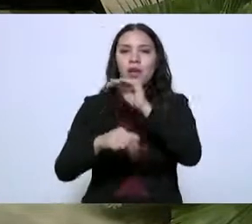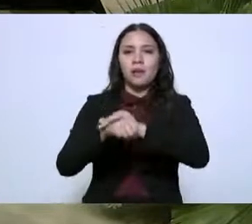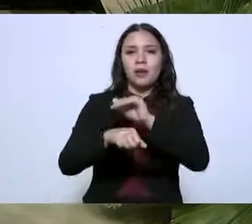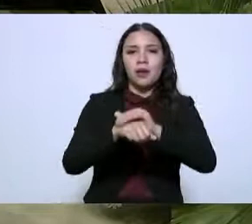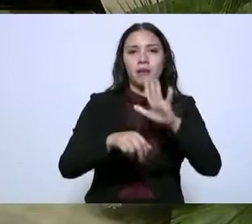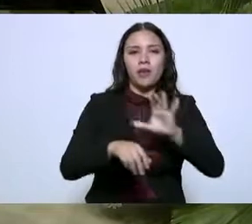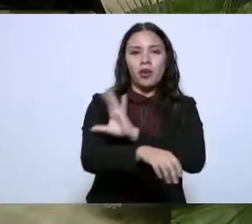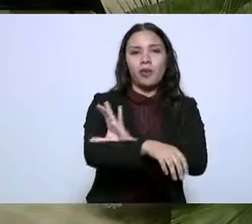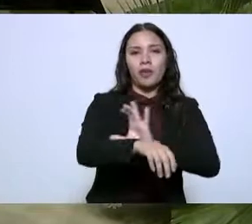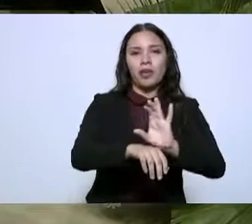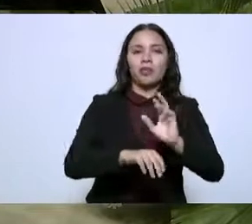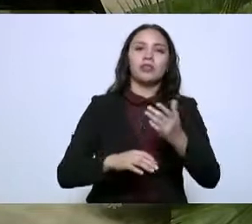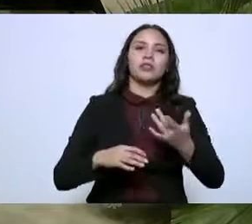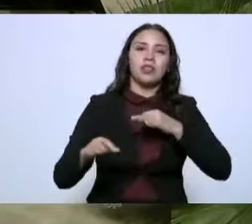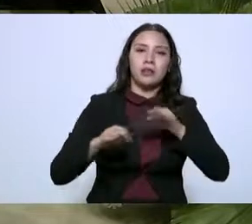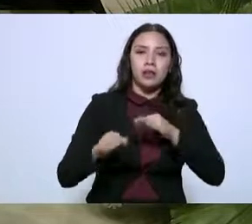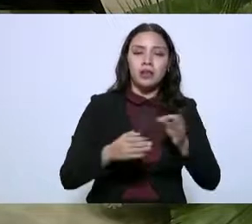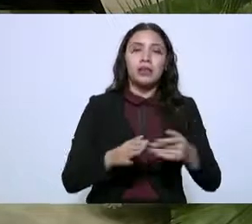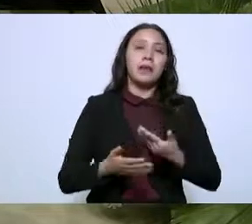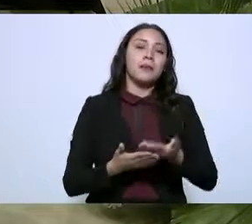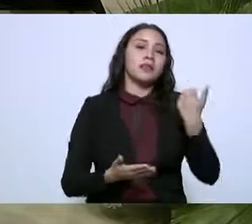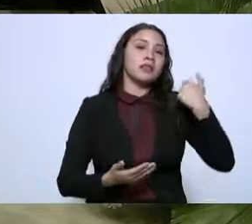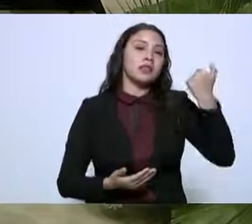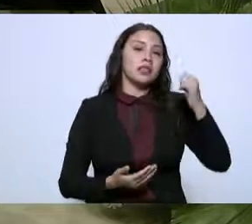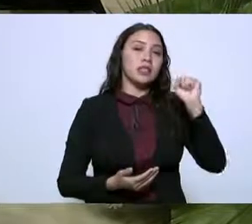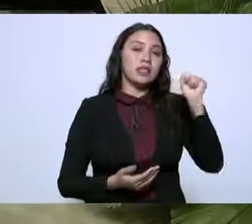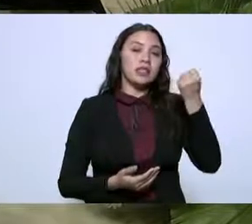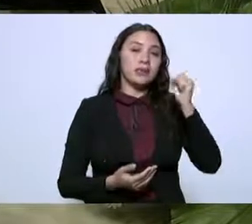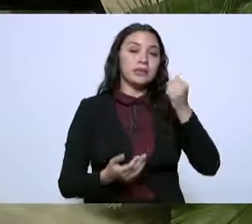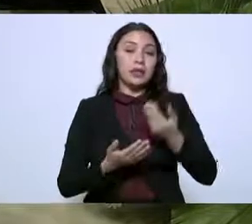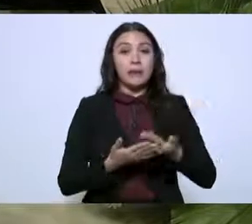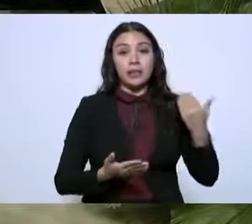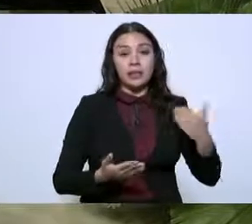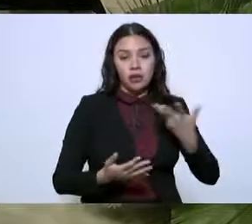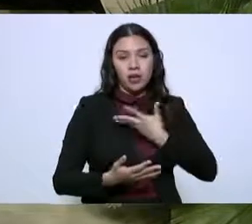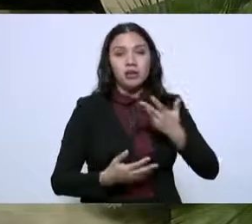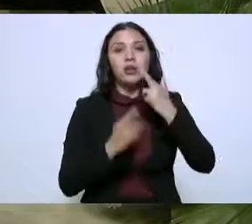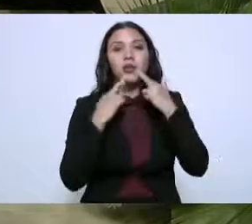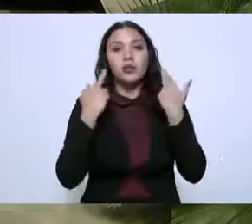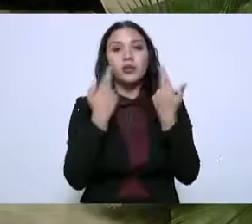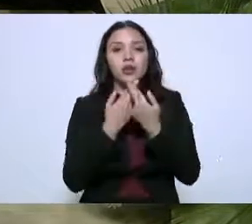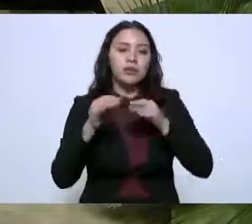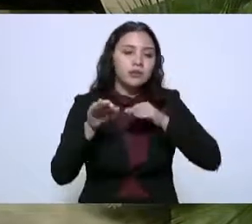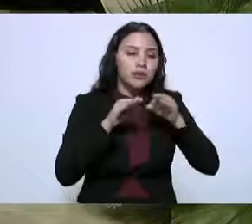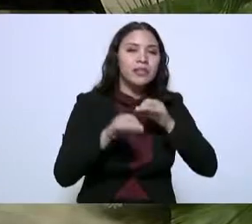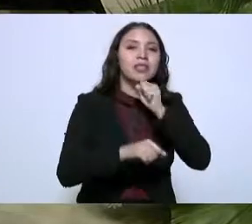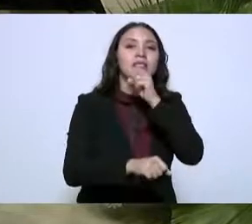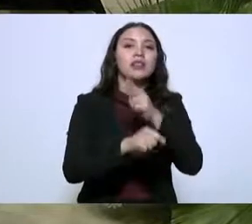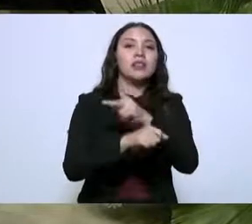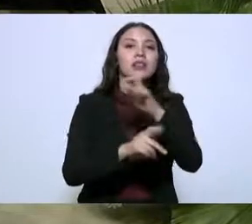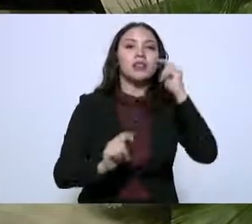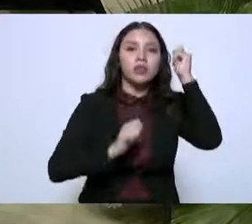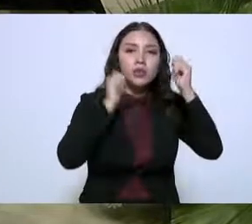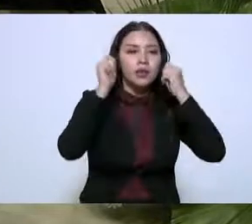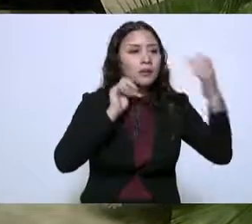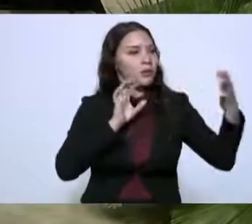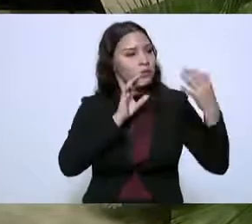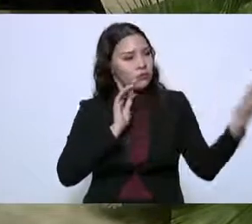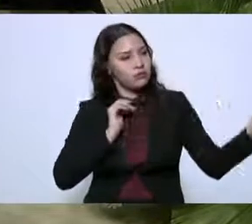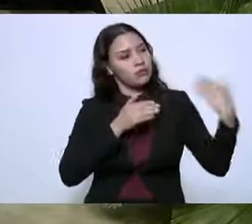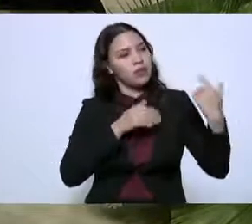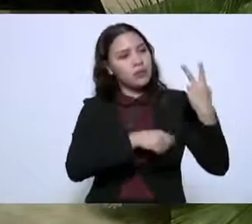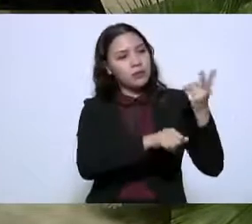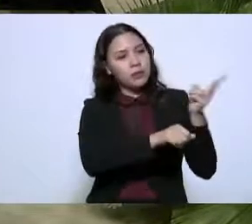colegas de gabinete el día 6 de septiembre tuvimos una reunión de trabajo en la Secretaría de Turismo con el señor gobernador